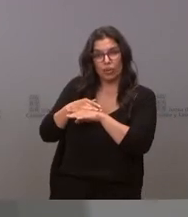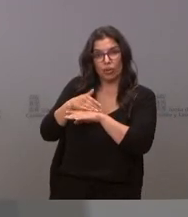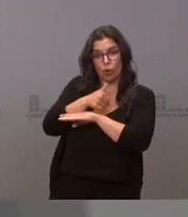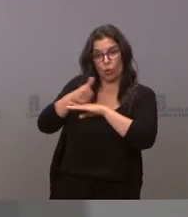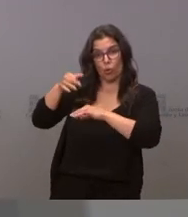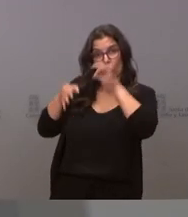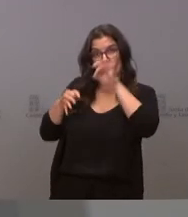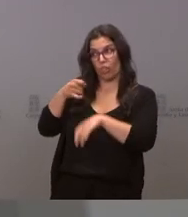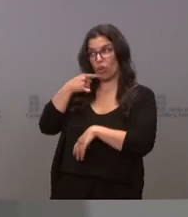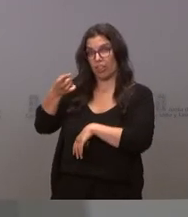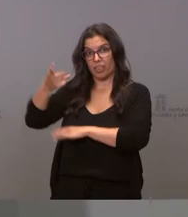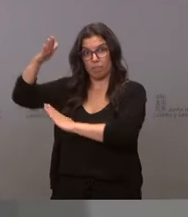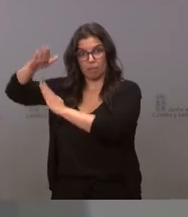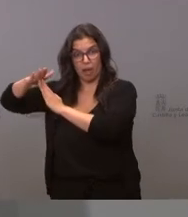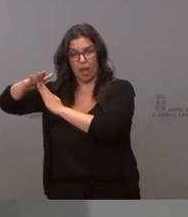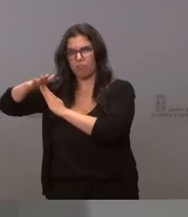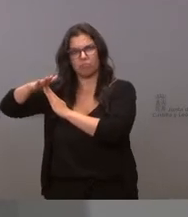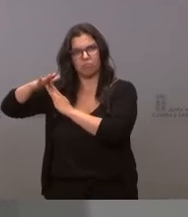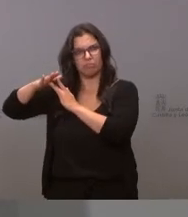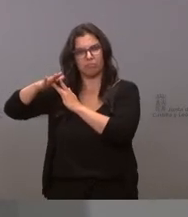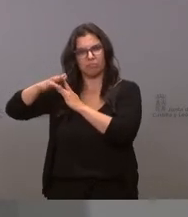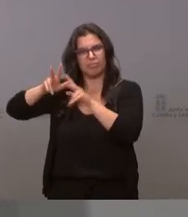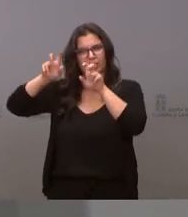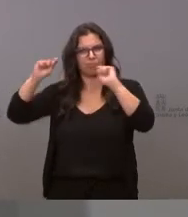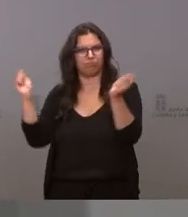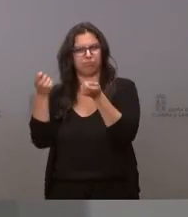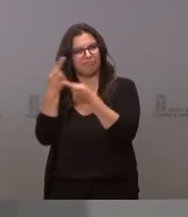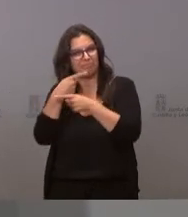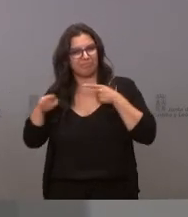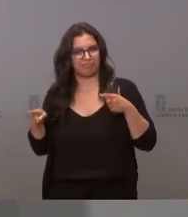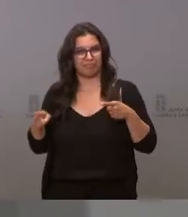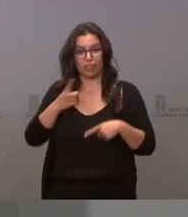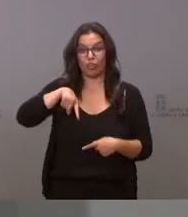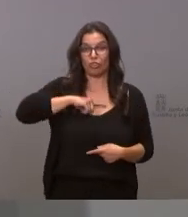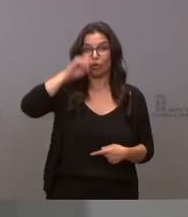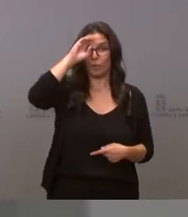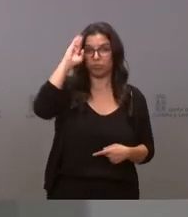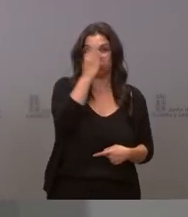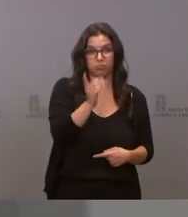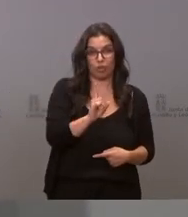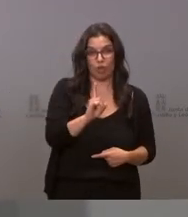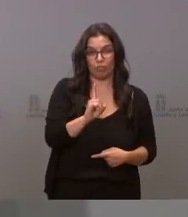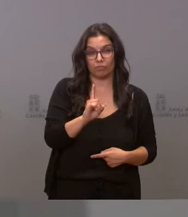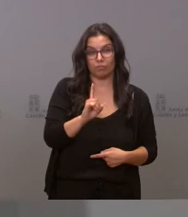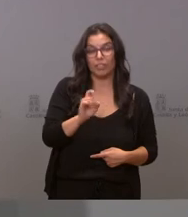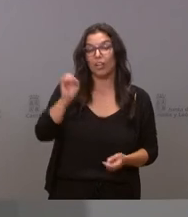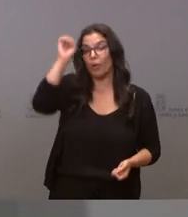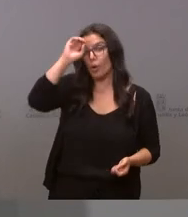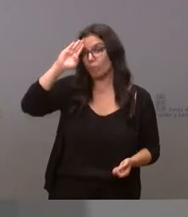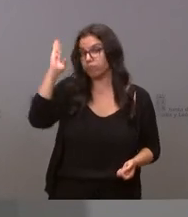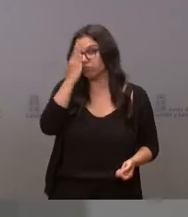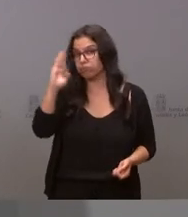no he visto esos titulares no somos nosotros quienes hemos cambiado de criterio no somos nosotros ha cambiado de criterio